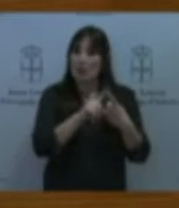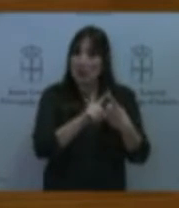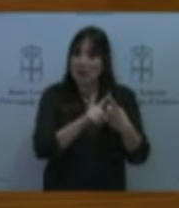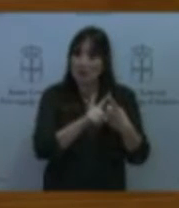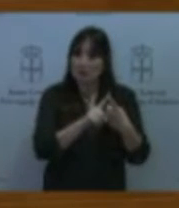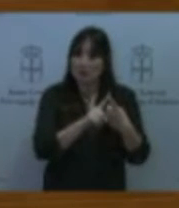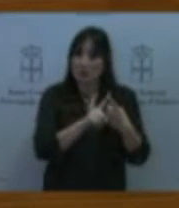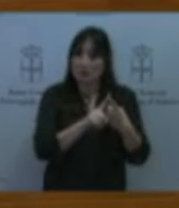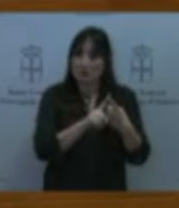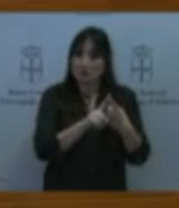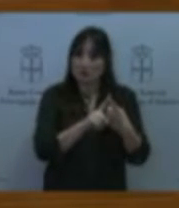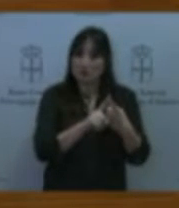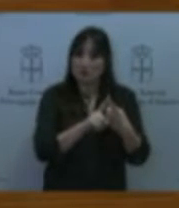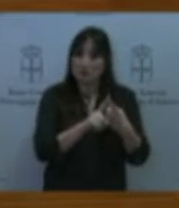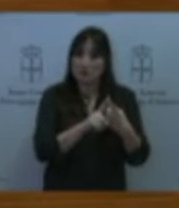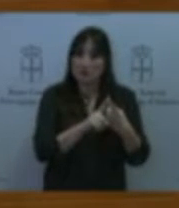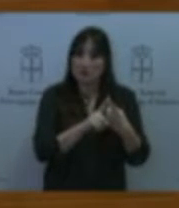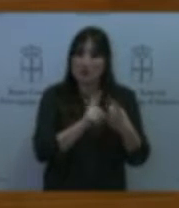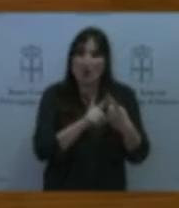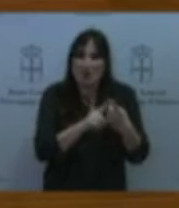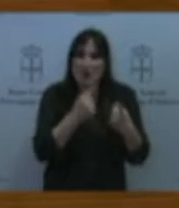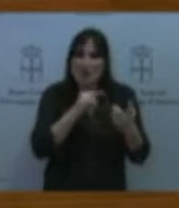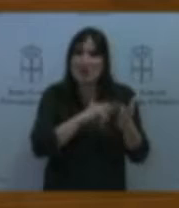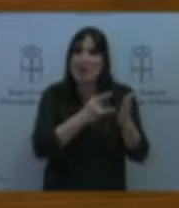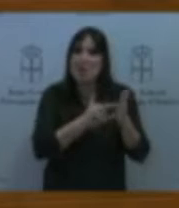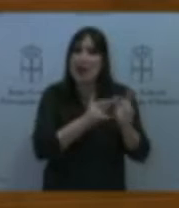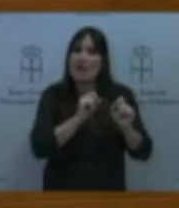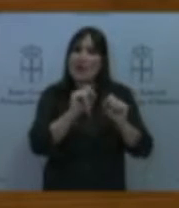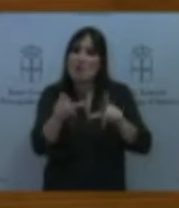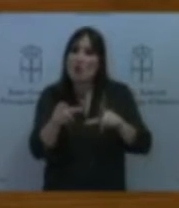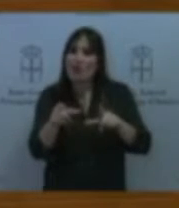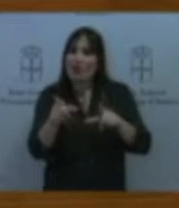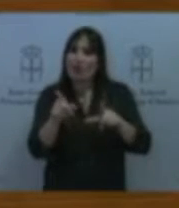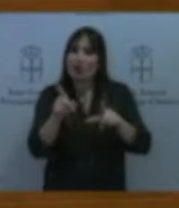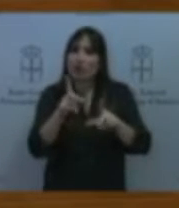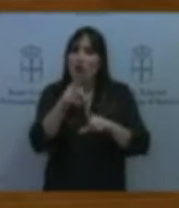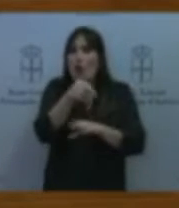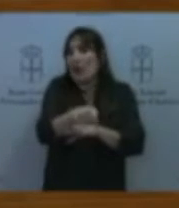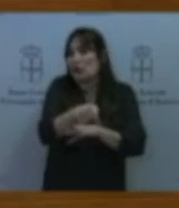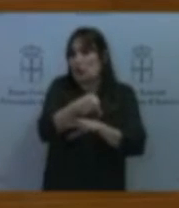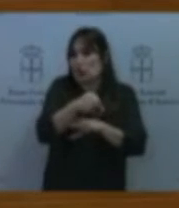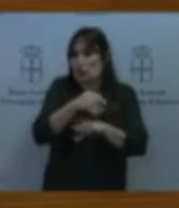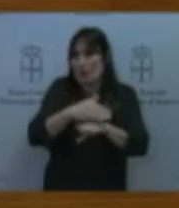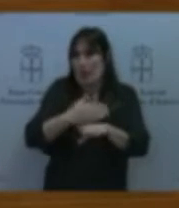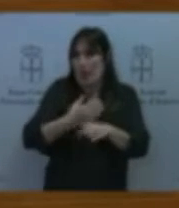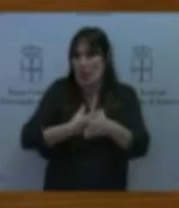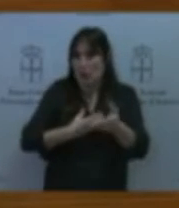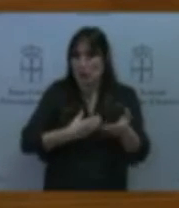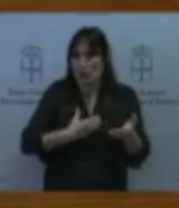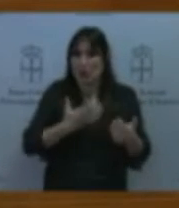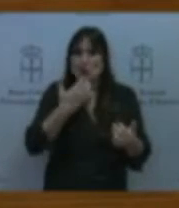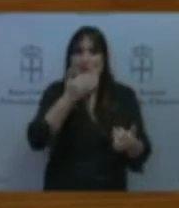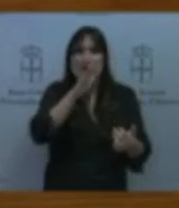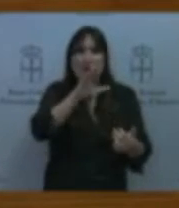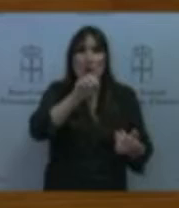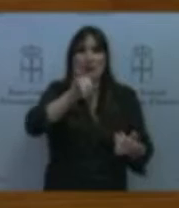los planes de movilidad van a ser obligatorios para los ayuntamientos de más de 50.000 habitantes la enmienda dijo